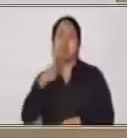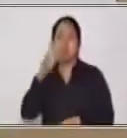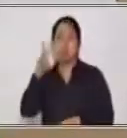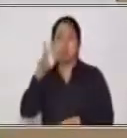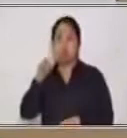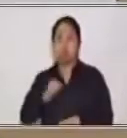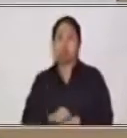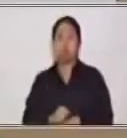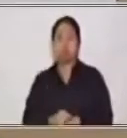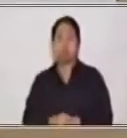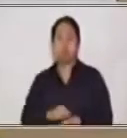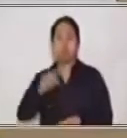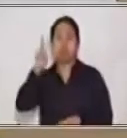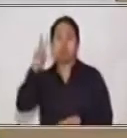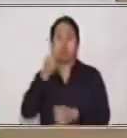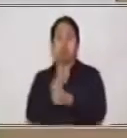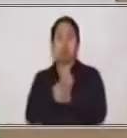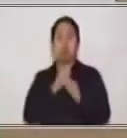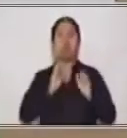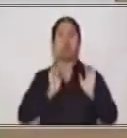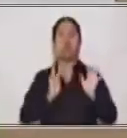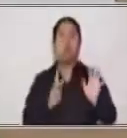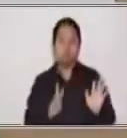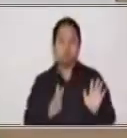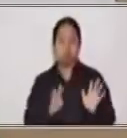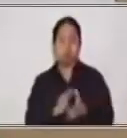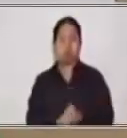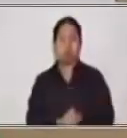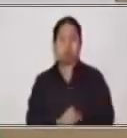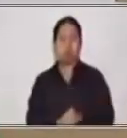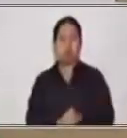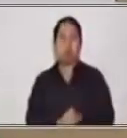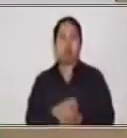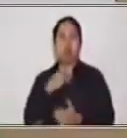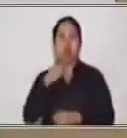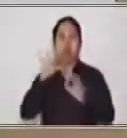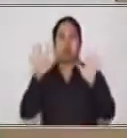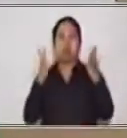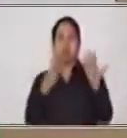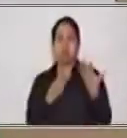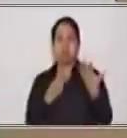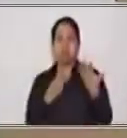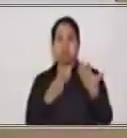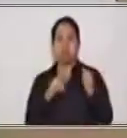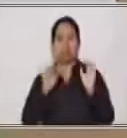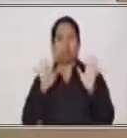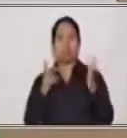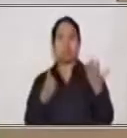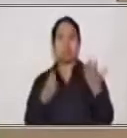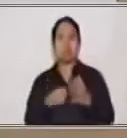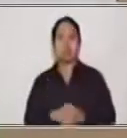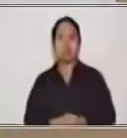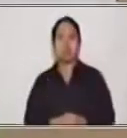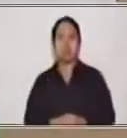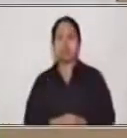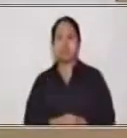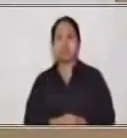porque 2 por 8, 16. ¿Sí? Al hacer la resta, entonces, acá me quedan